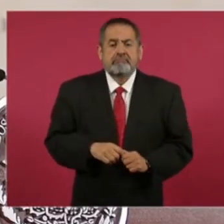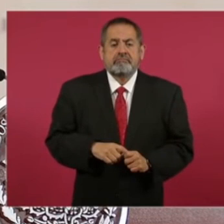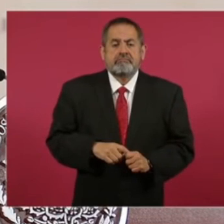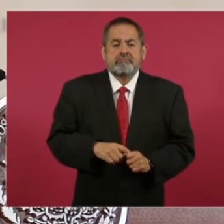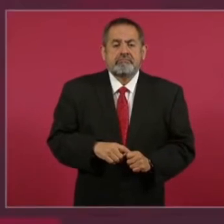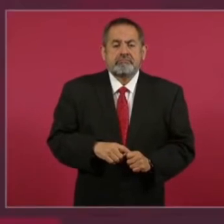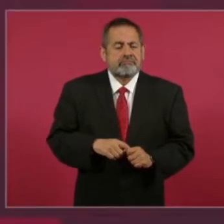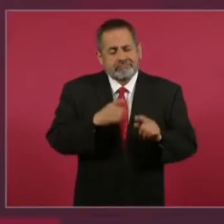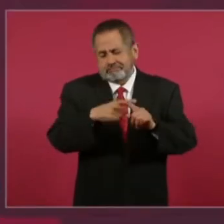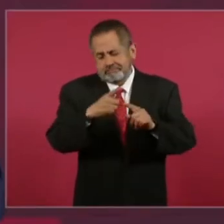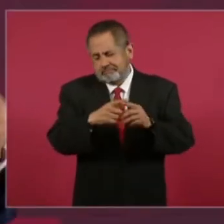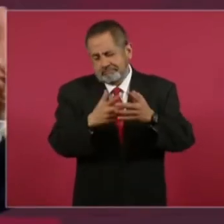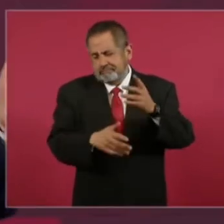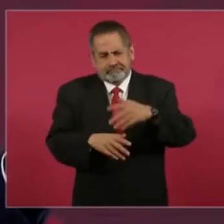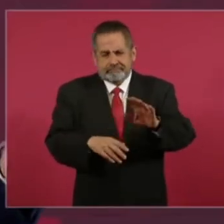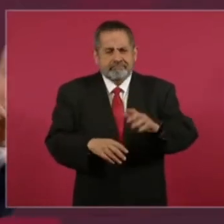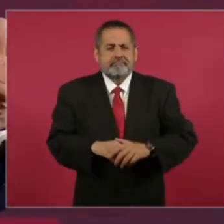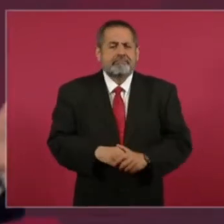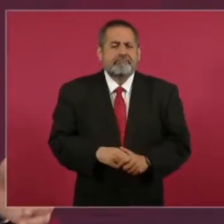etcétera etcétera